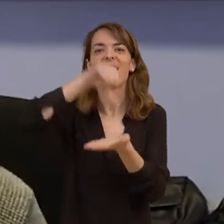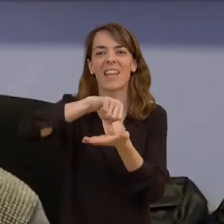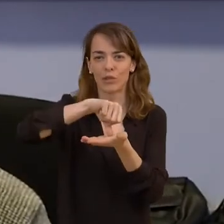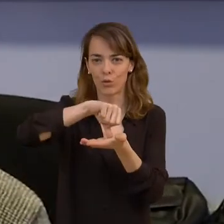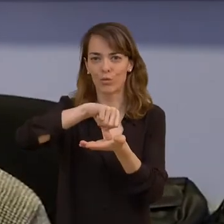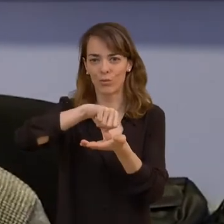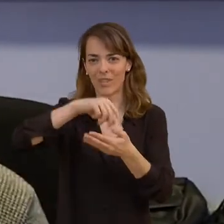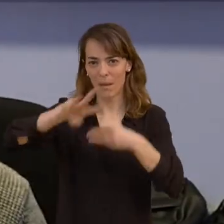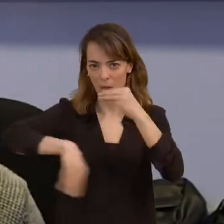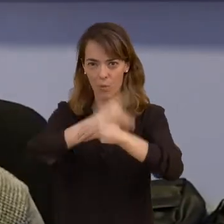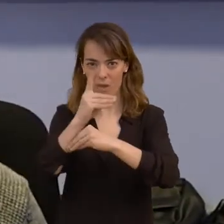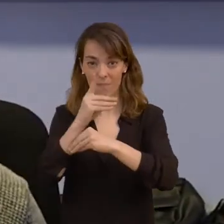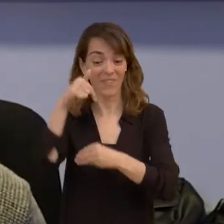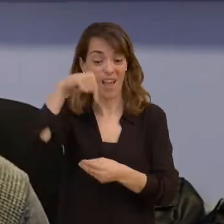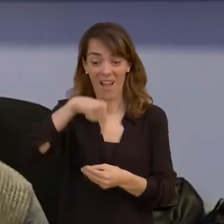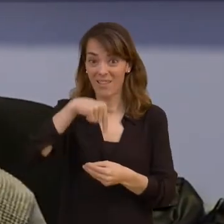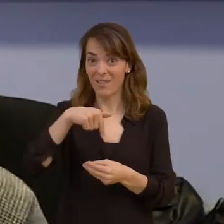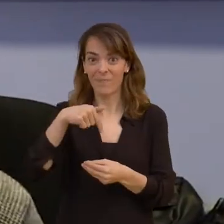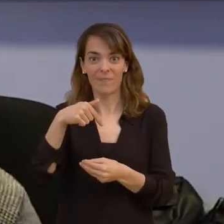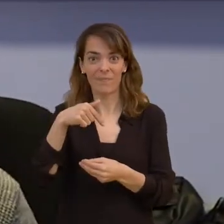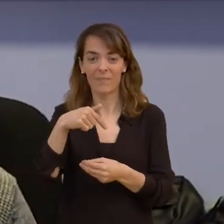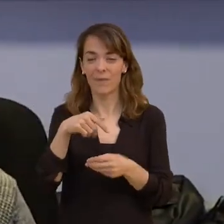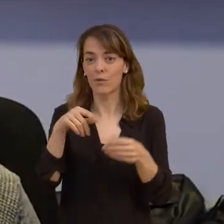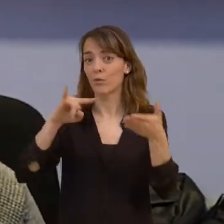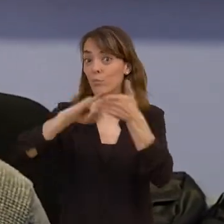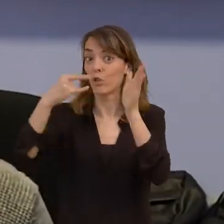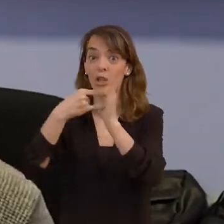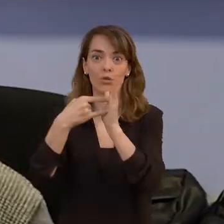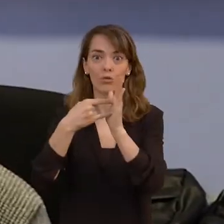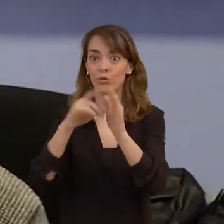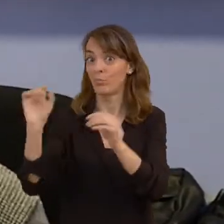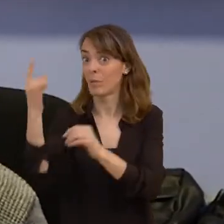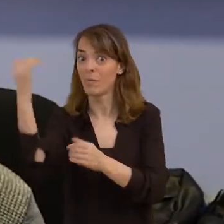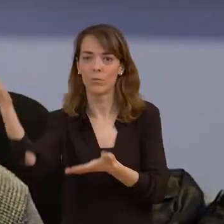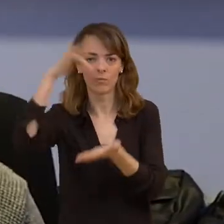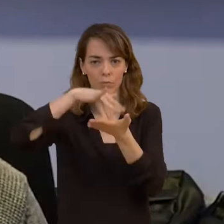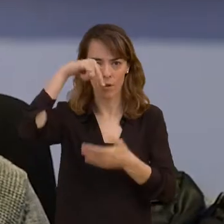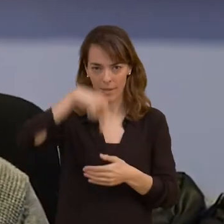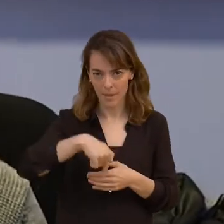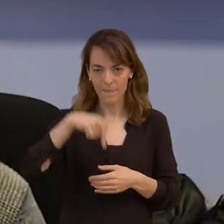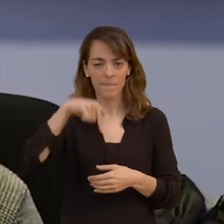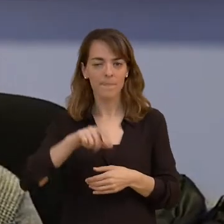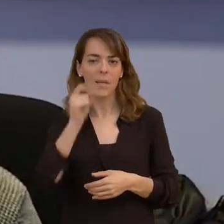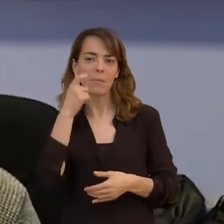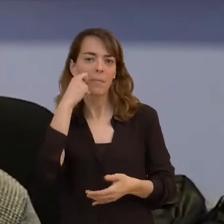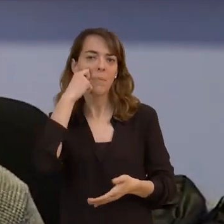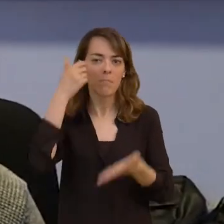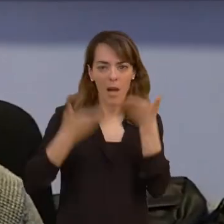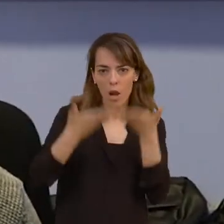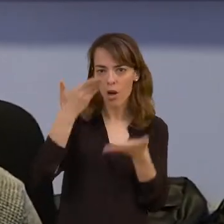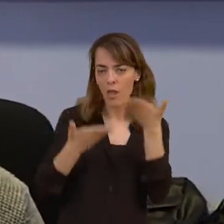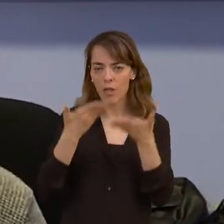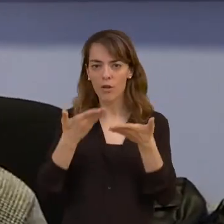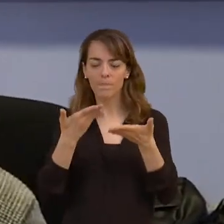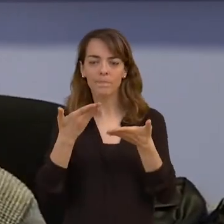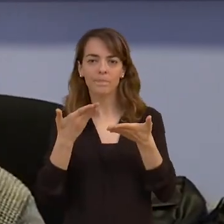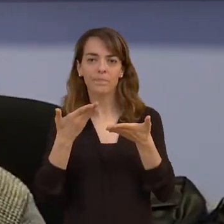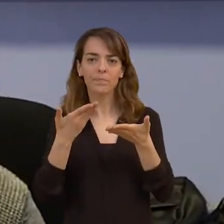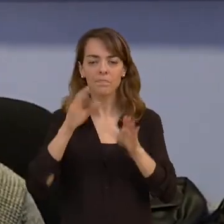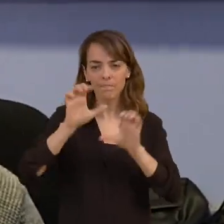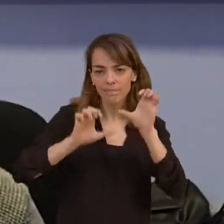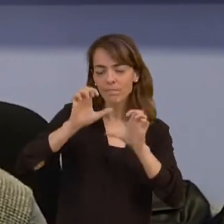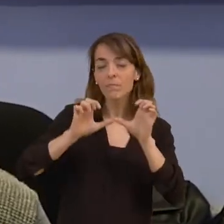Mira lo que te digo, aquí llegan prácticamente todos los proyectos en primera instancia y desde aquí se hace una primera valoración